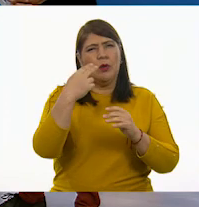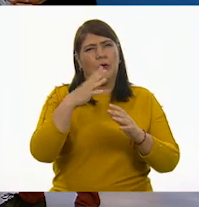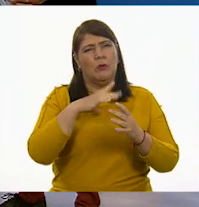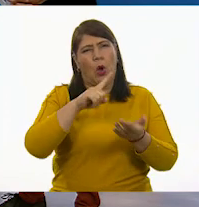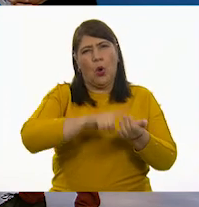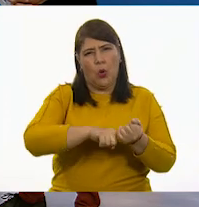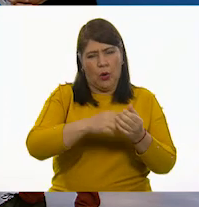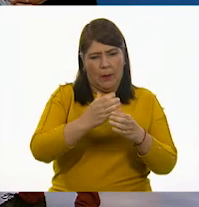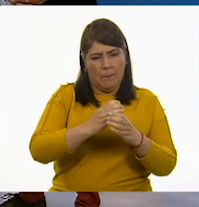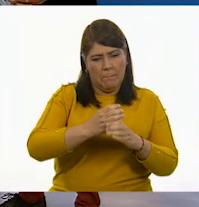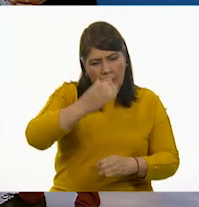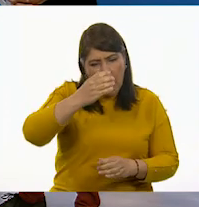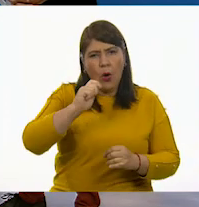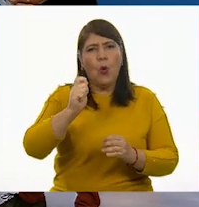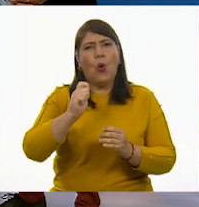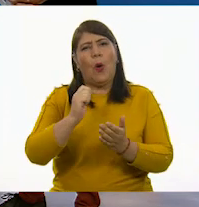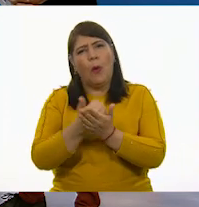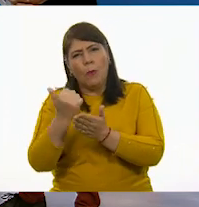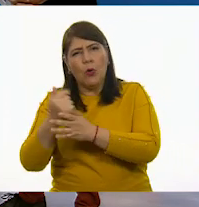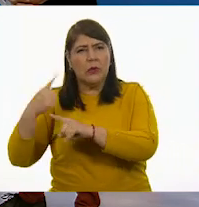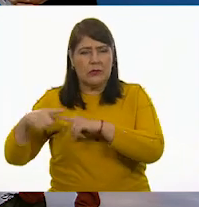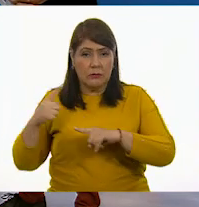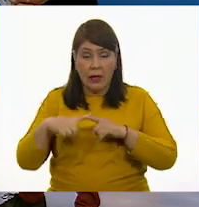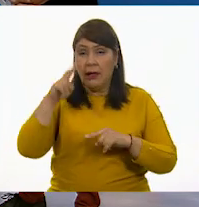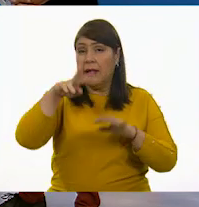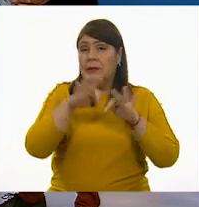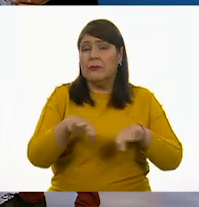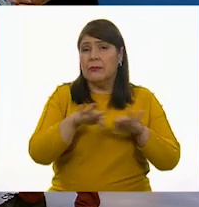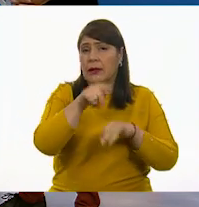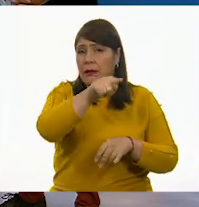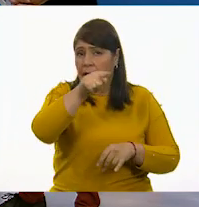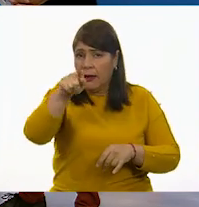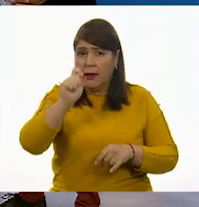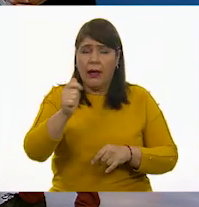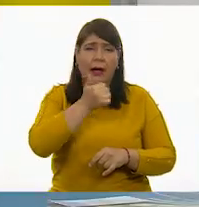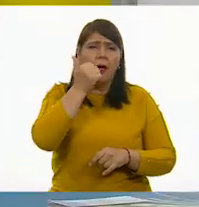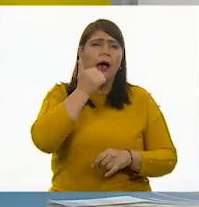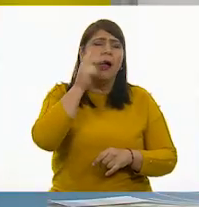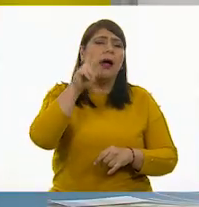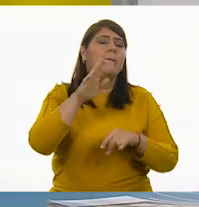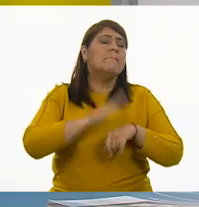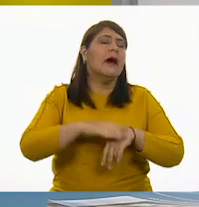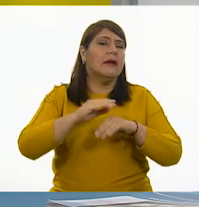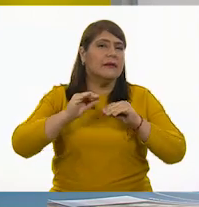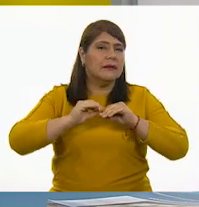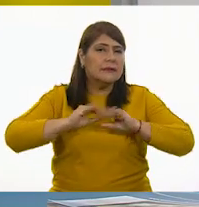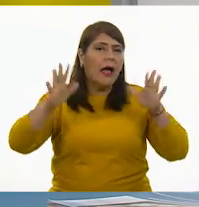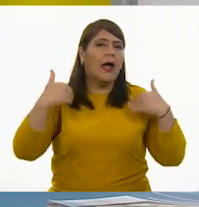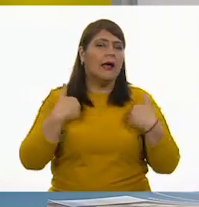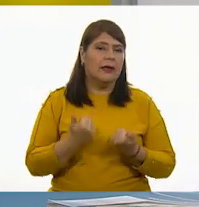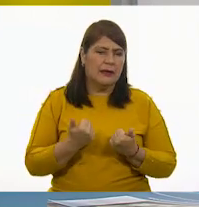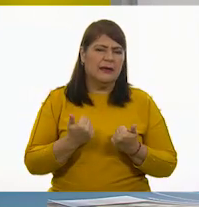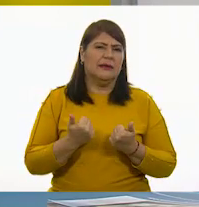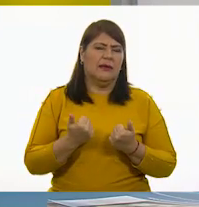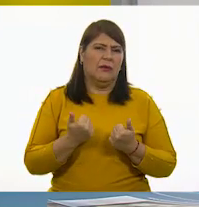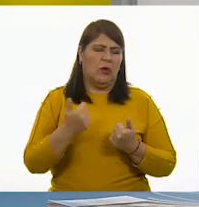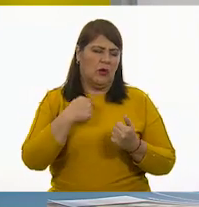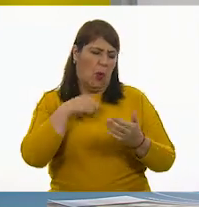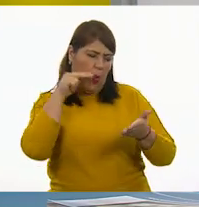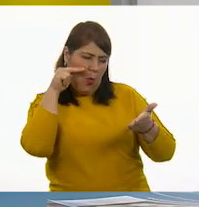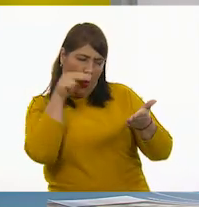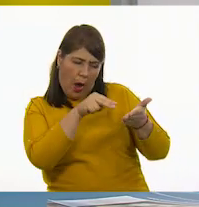La importancia de este tema es que nuestros alumnos tengan muy claro el que tenemos que interpretar información